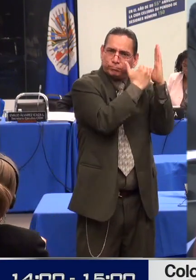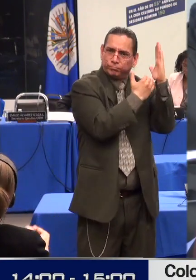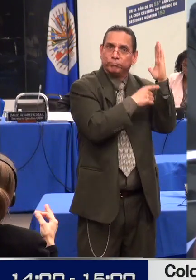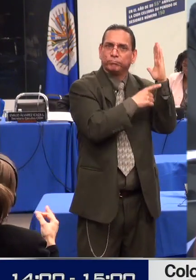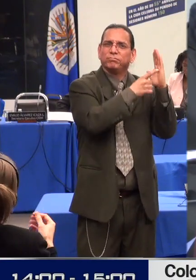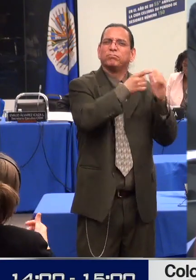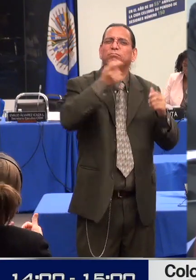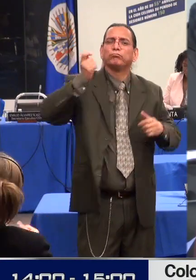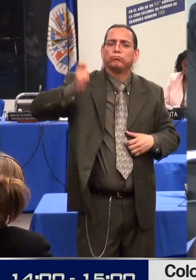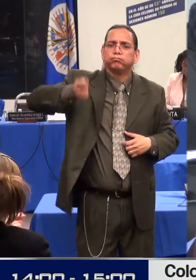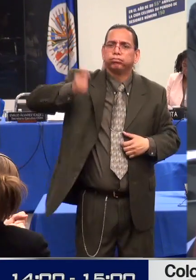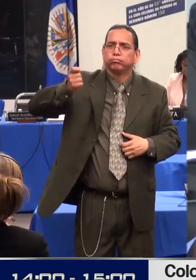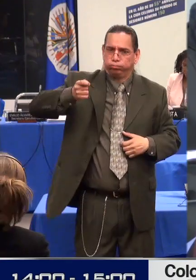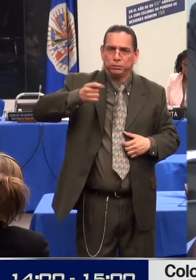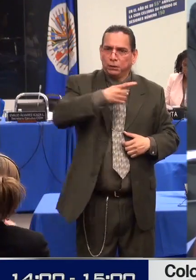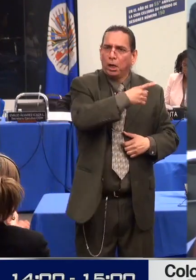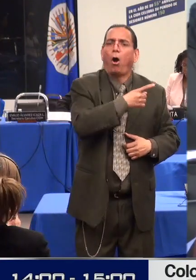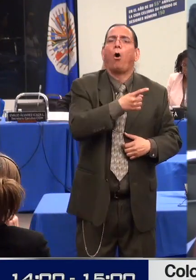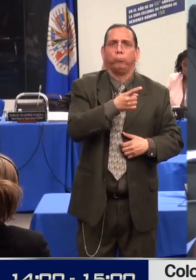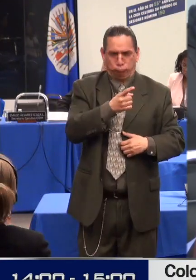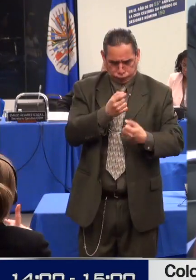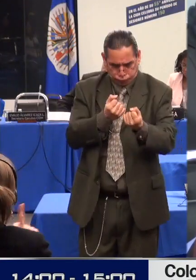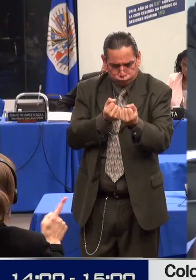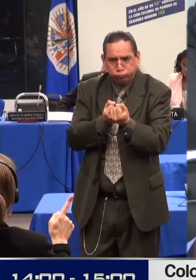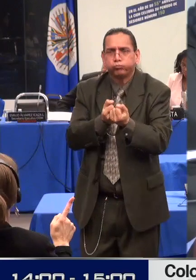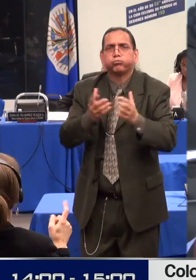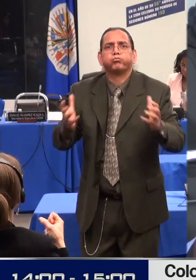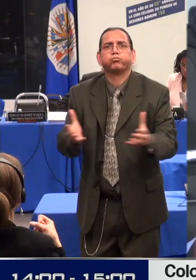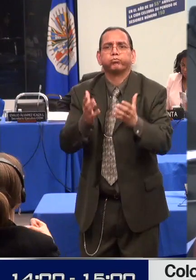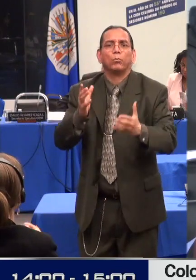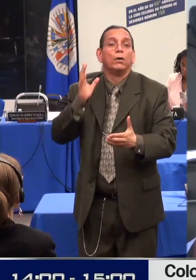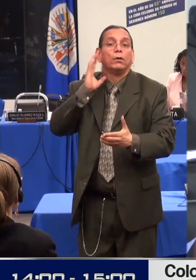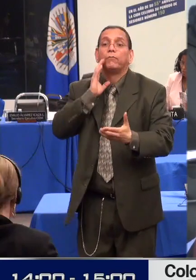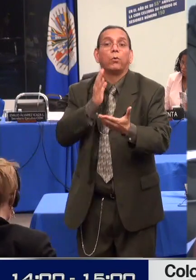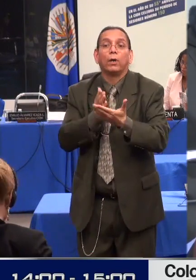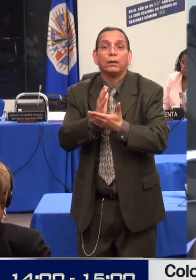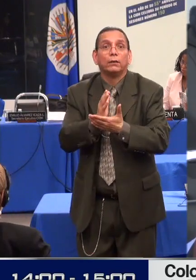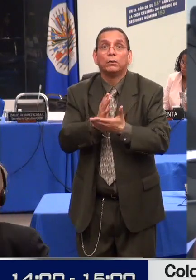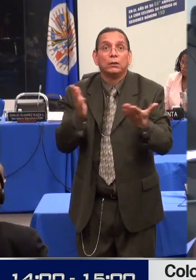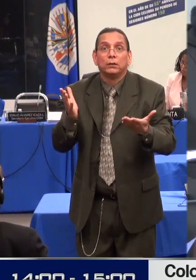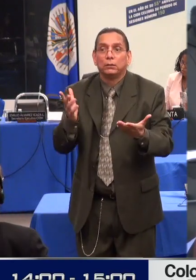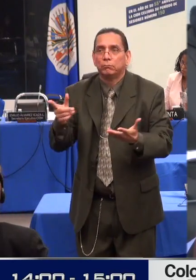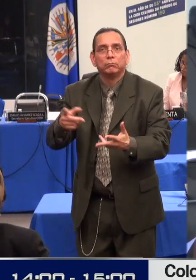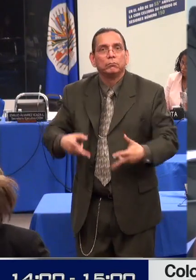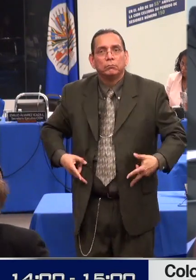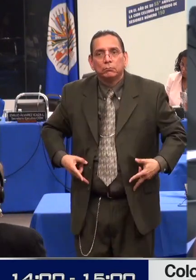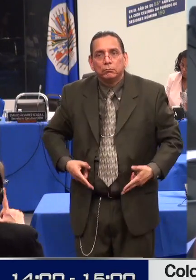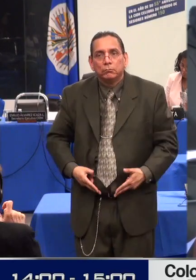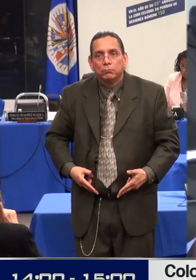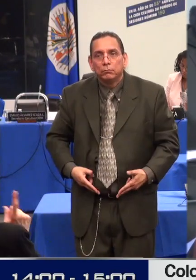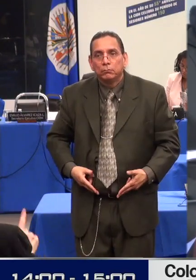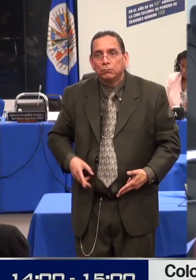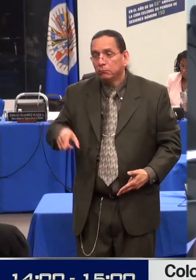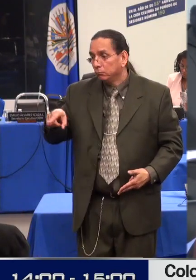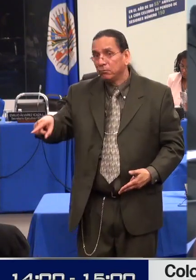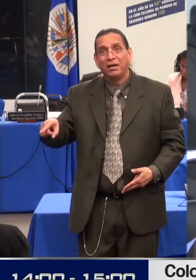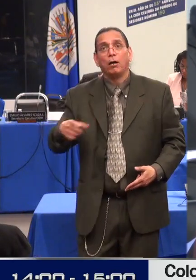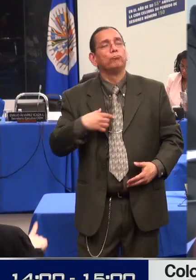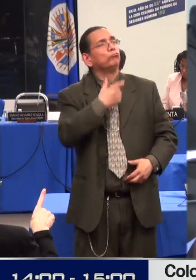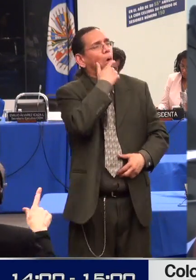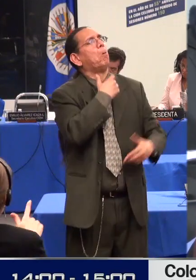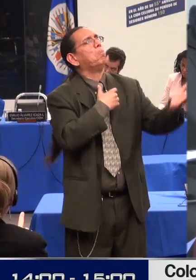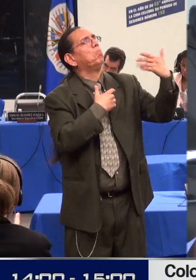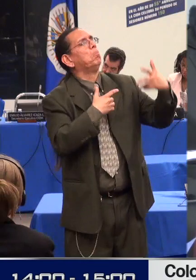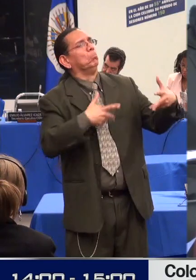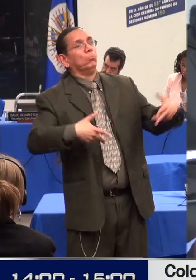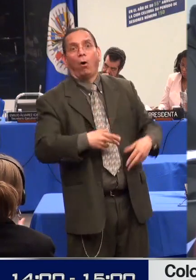esterilización de personas con discapacidad sin su consentimiento directo. La ley actualmente considera suficiente el consentimiento del